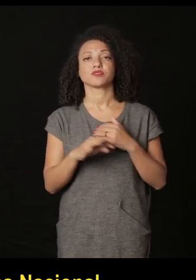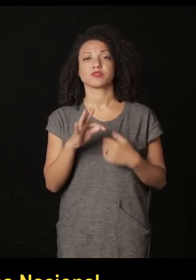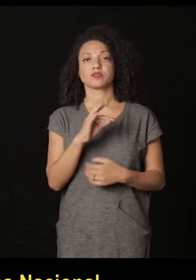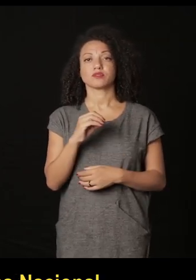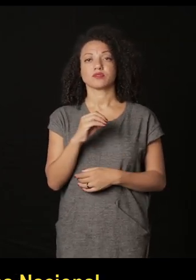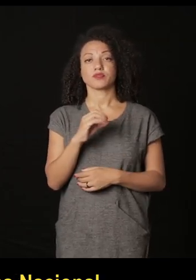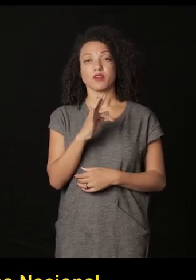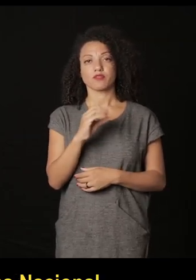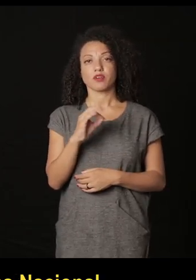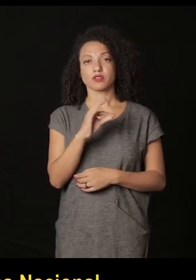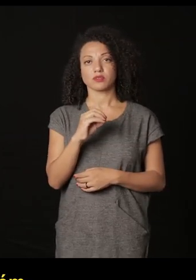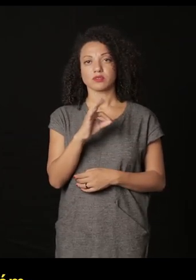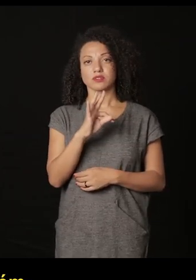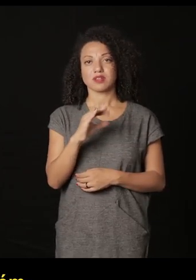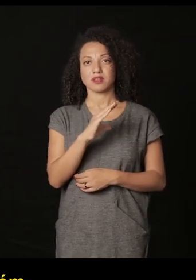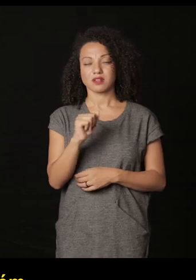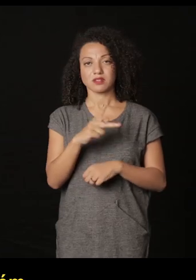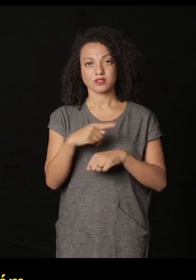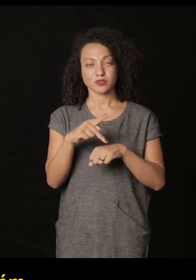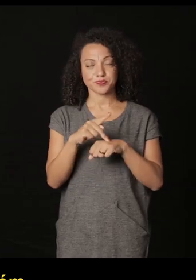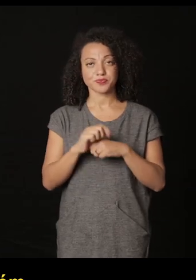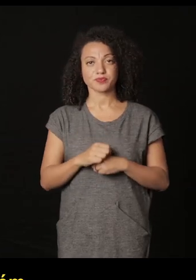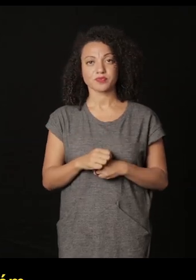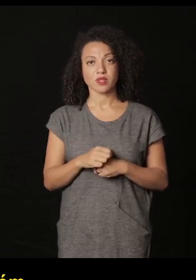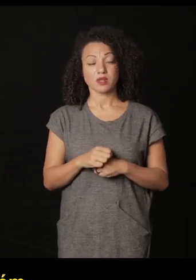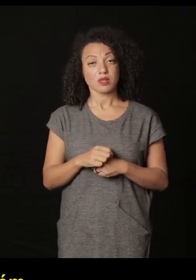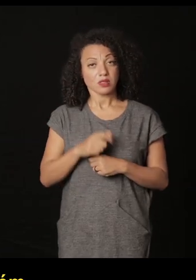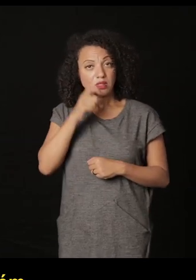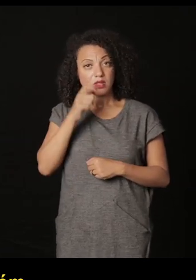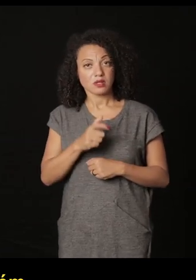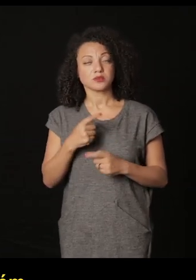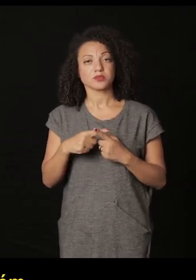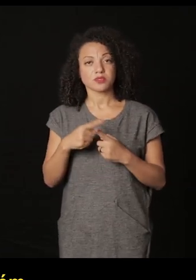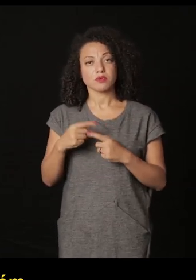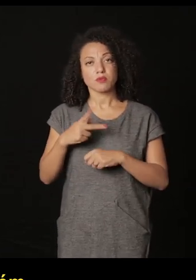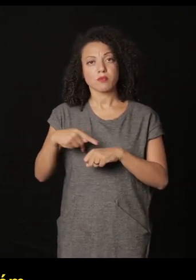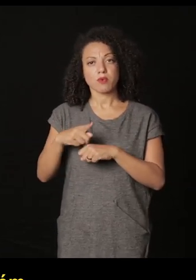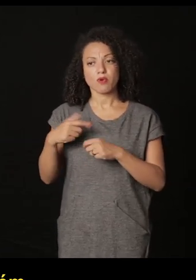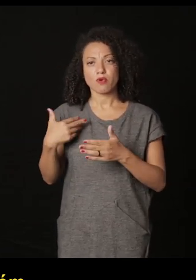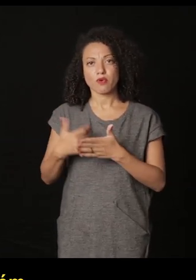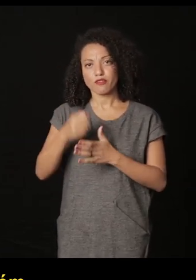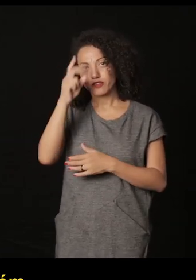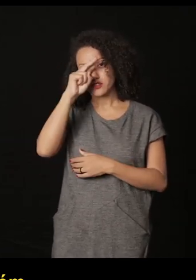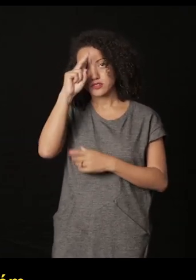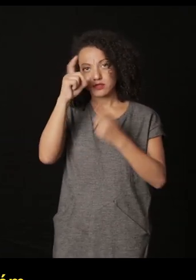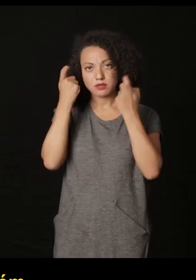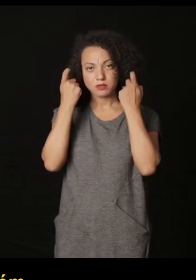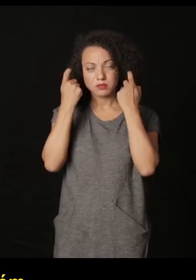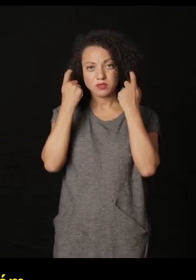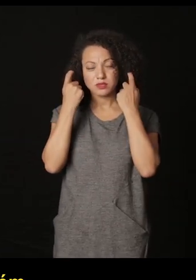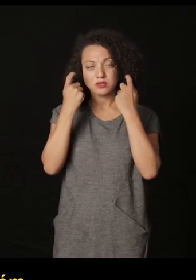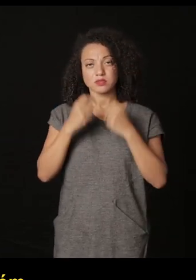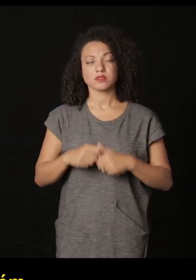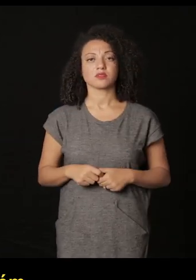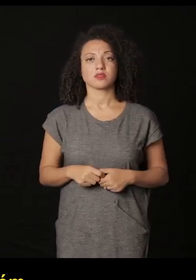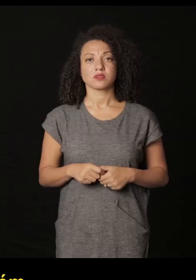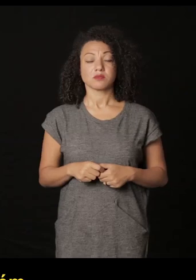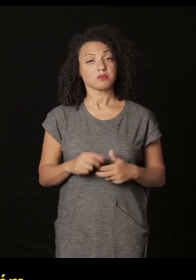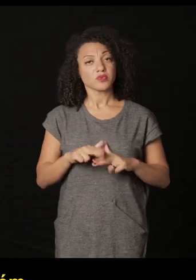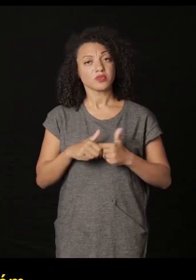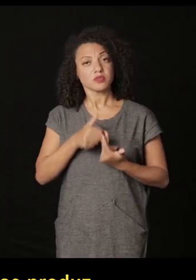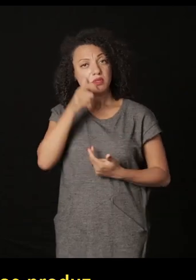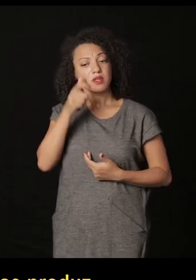acervo de Fototeca Nacional porque nos interesa también pues bueno si somos la memoria de la nación